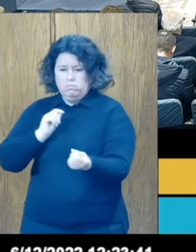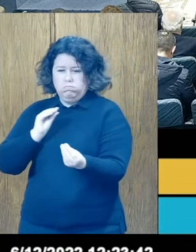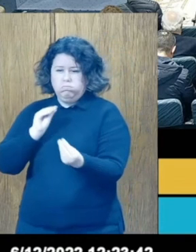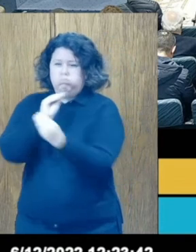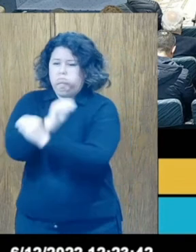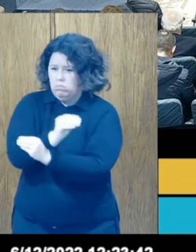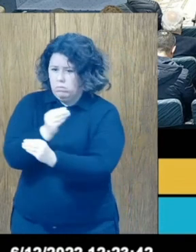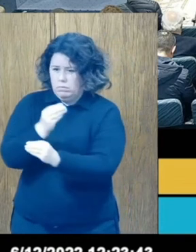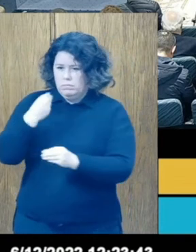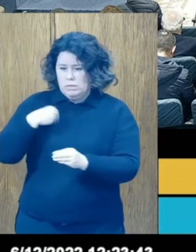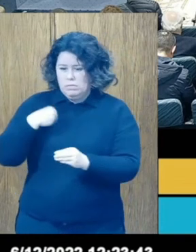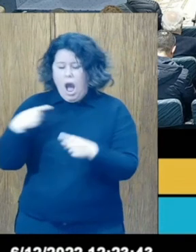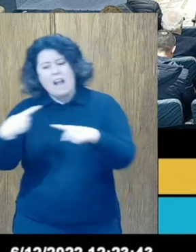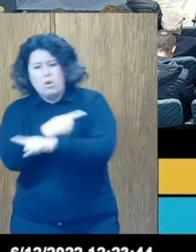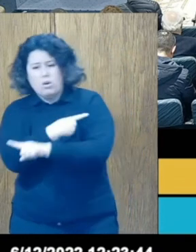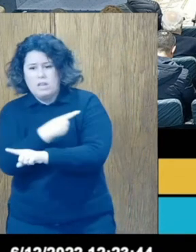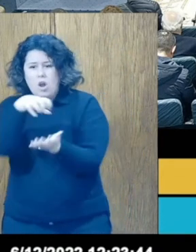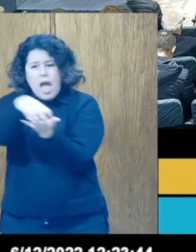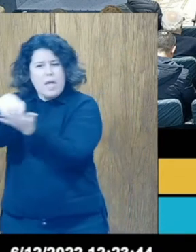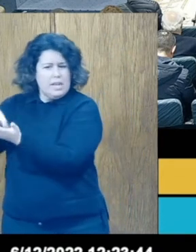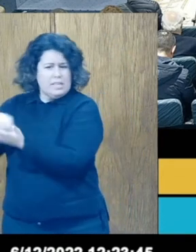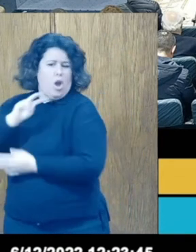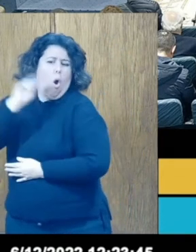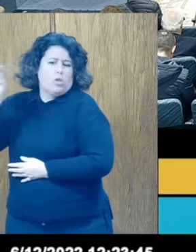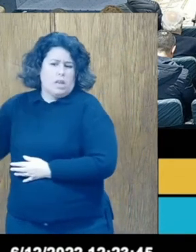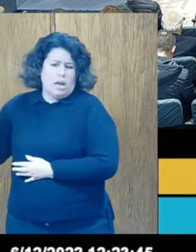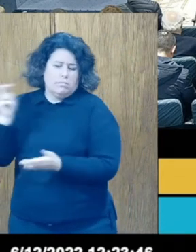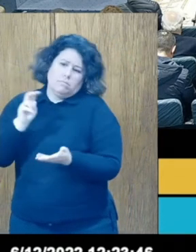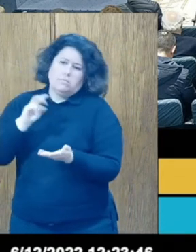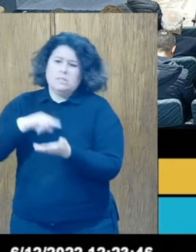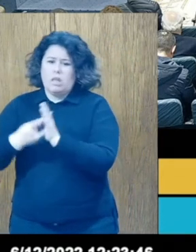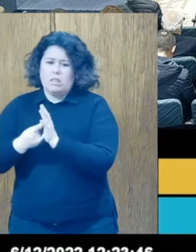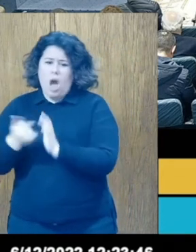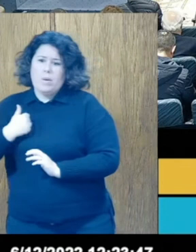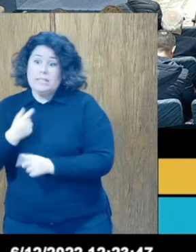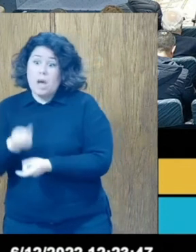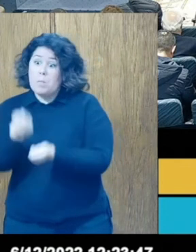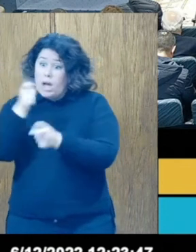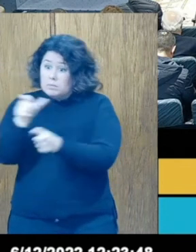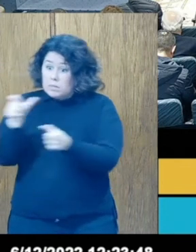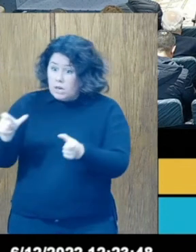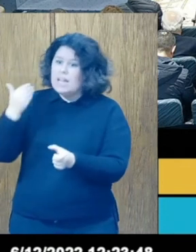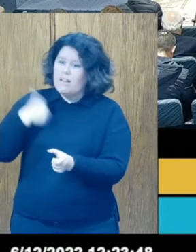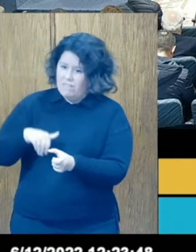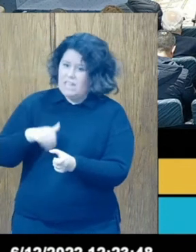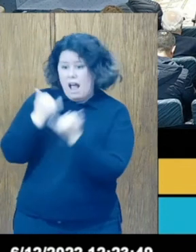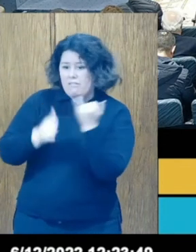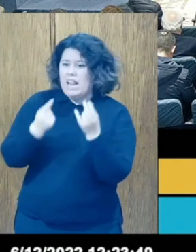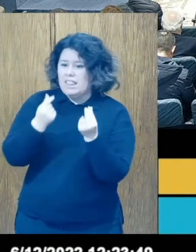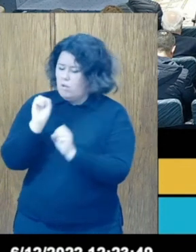empresas de otra índole que por aprovechar a pocas personas se presta para la fácil remoción de las dificultades.